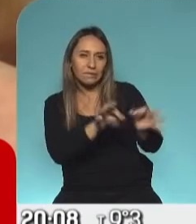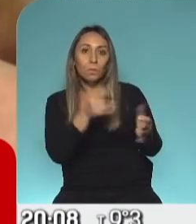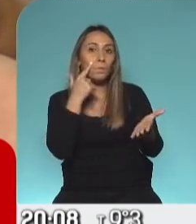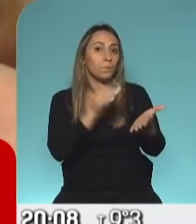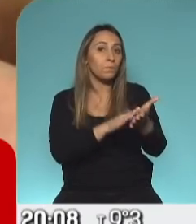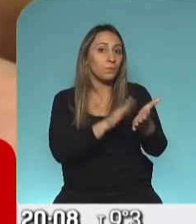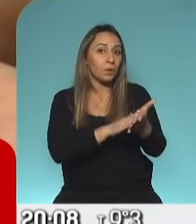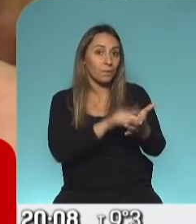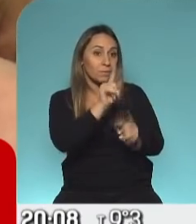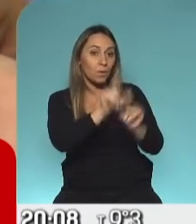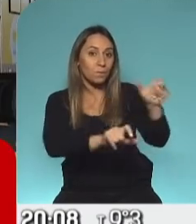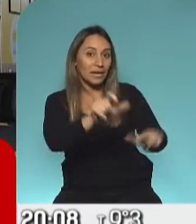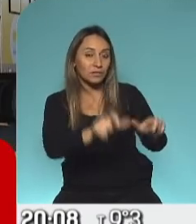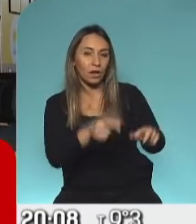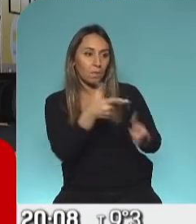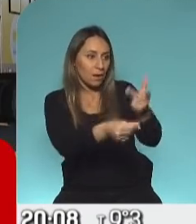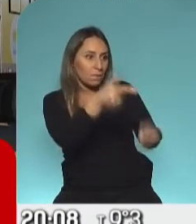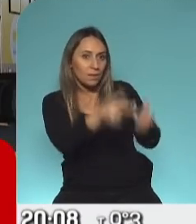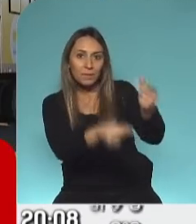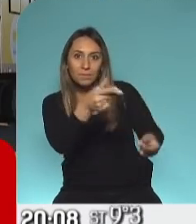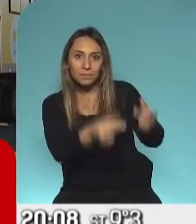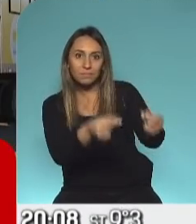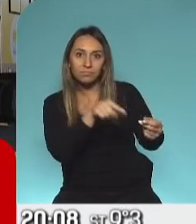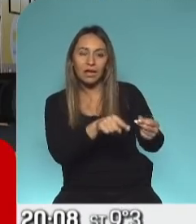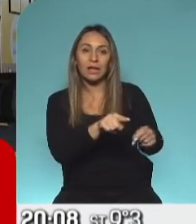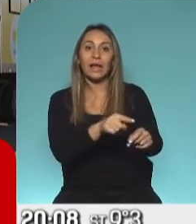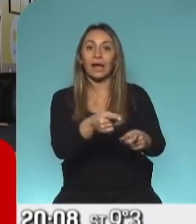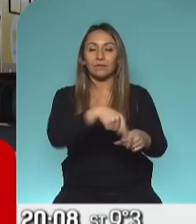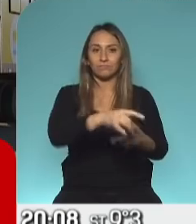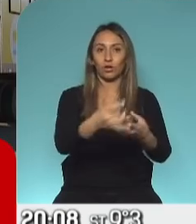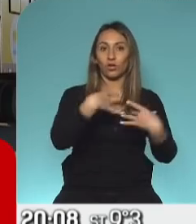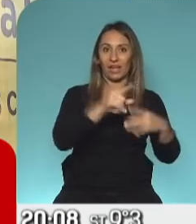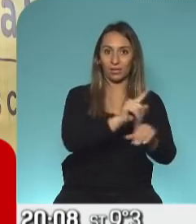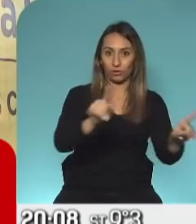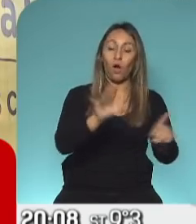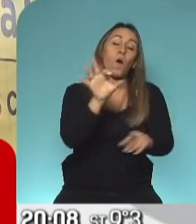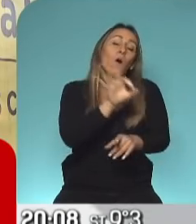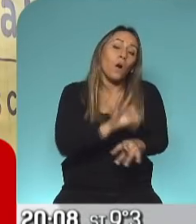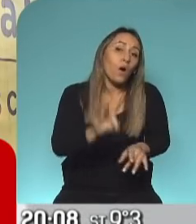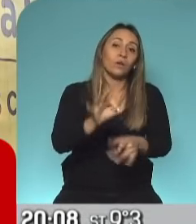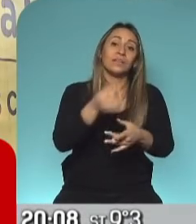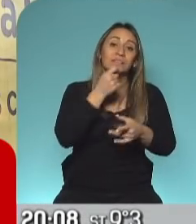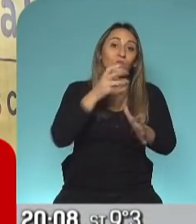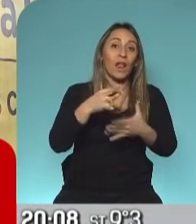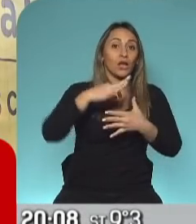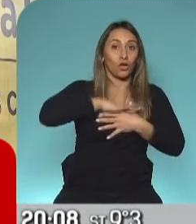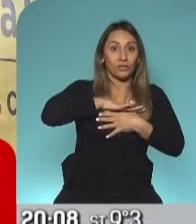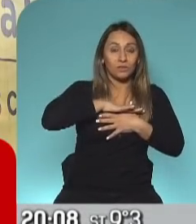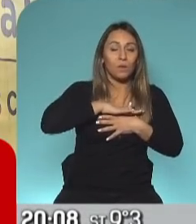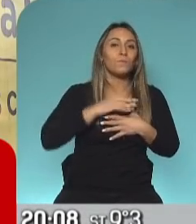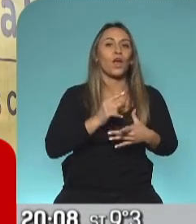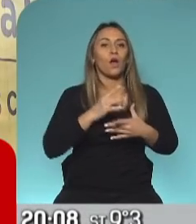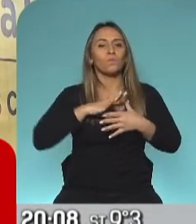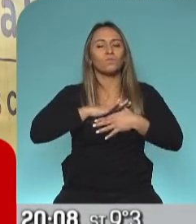sirven para que no se nos infecten o para que el cuadro infeccioso sea más leve. Aparte de eso, lo que se va a